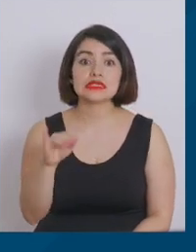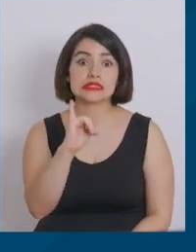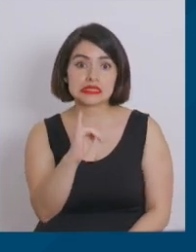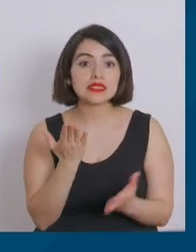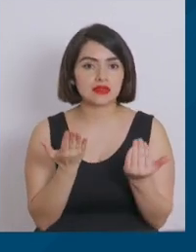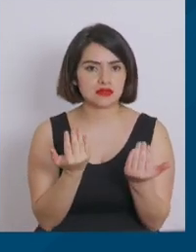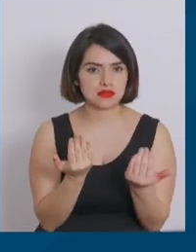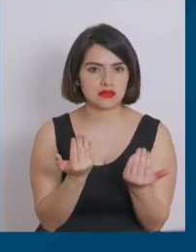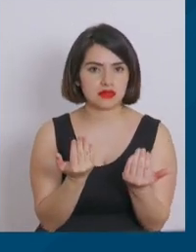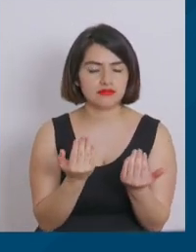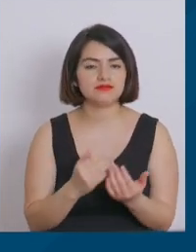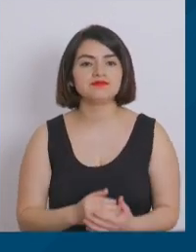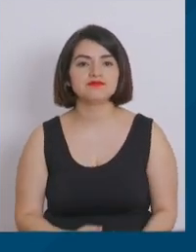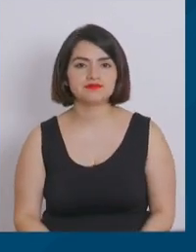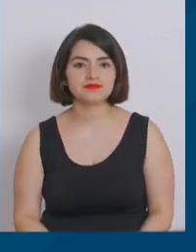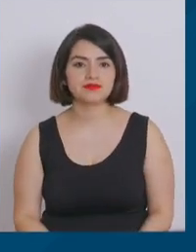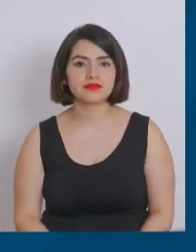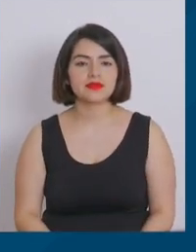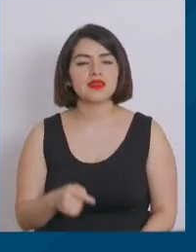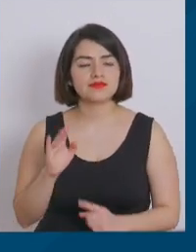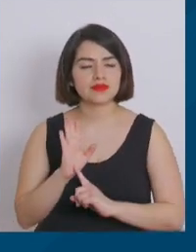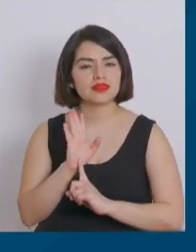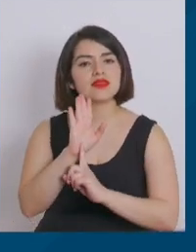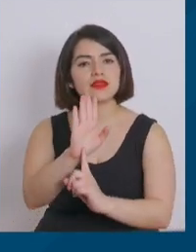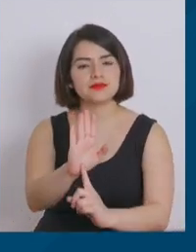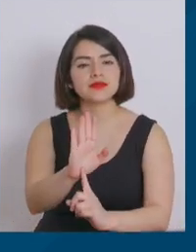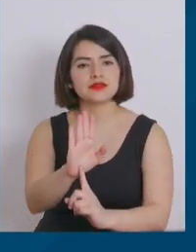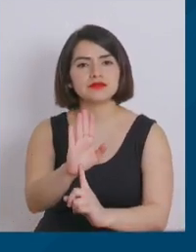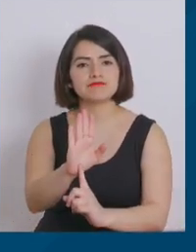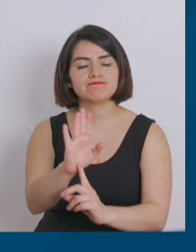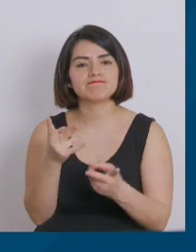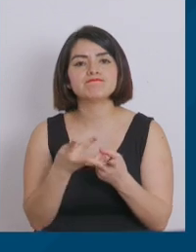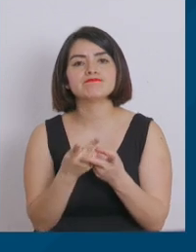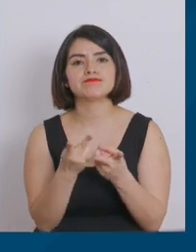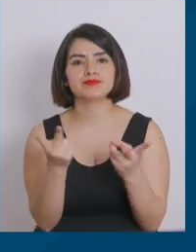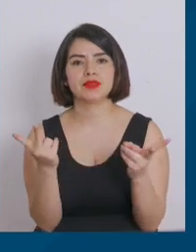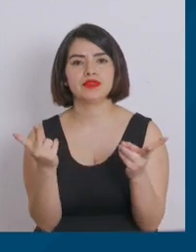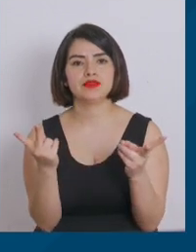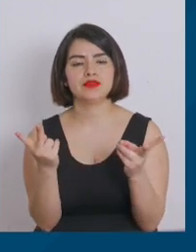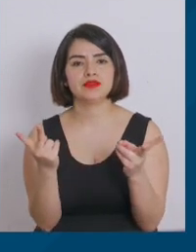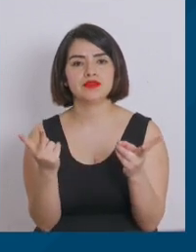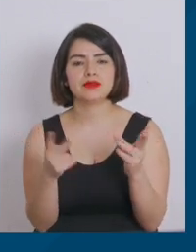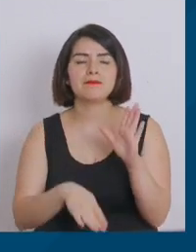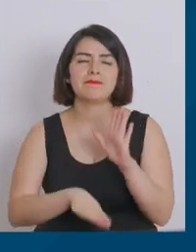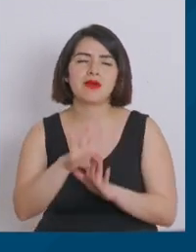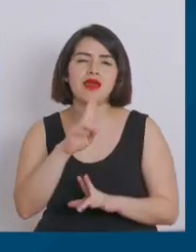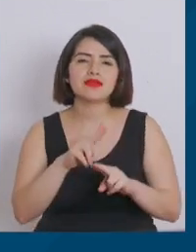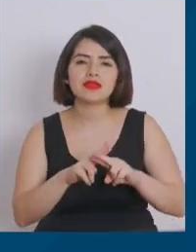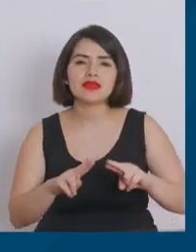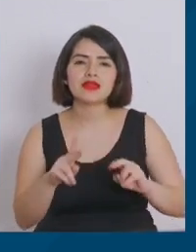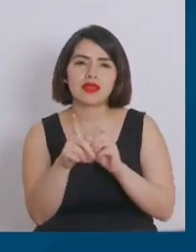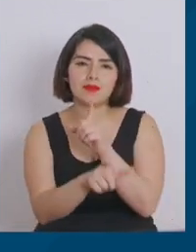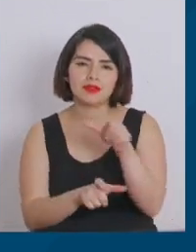sea necesario y esto creo que hay que transmitirlo y darlo a conocer para mayor tranquilidad de la población.